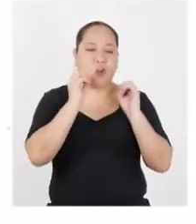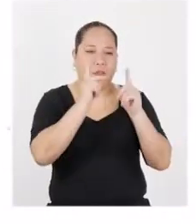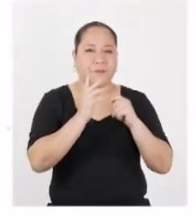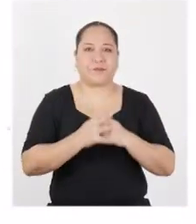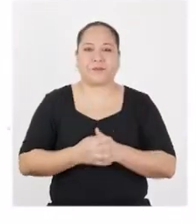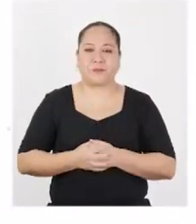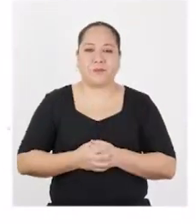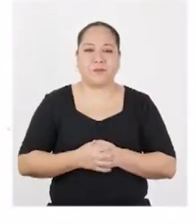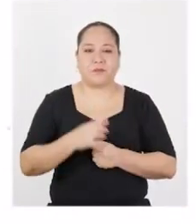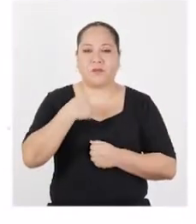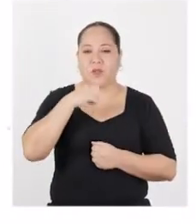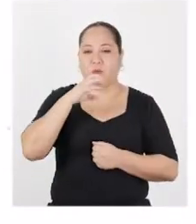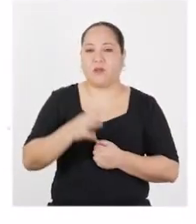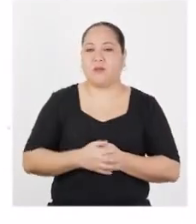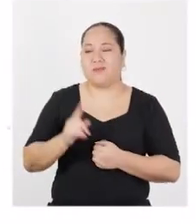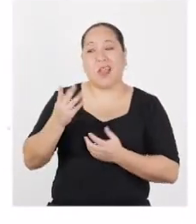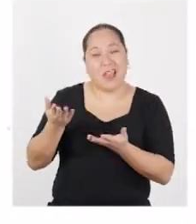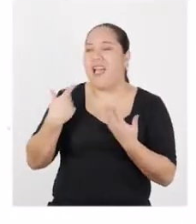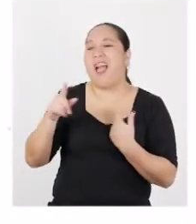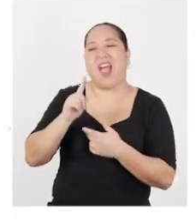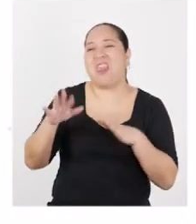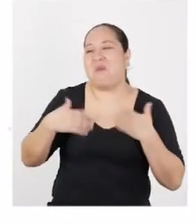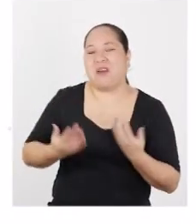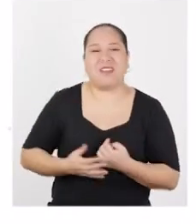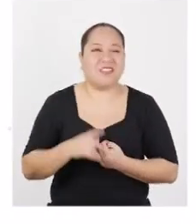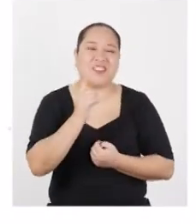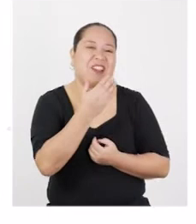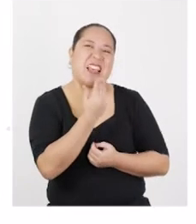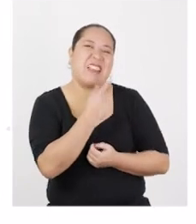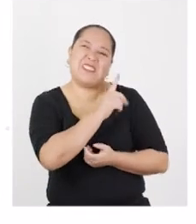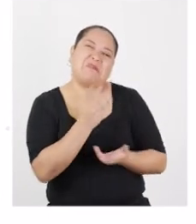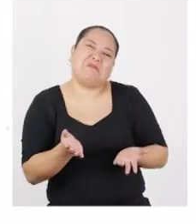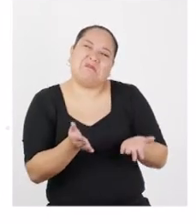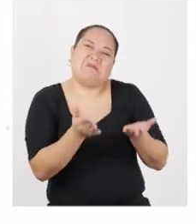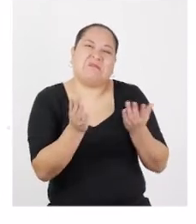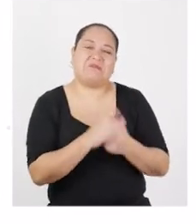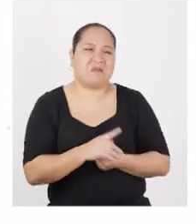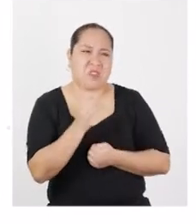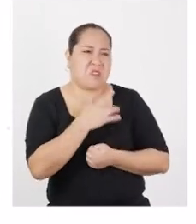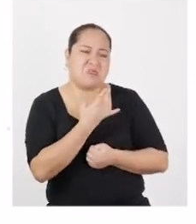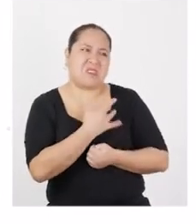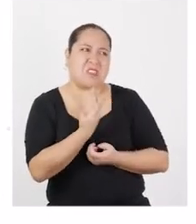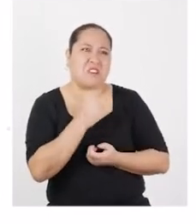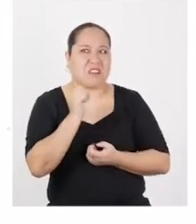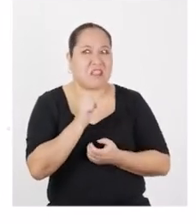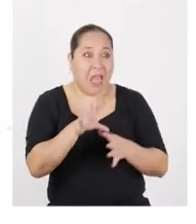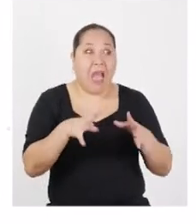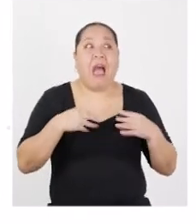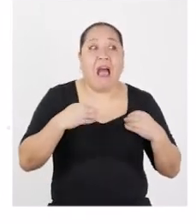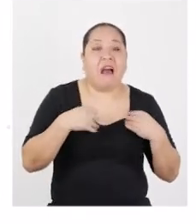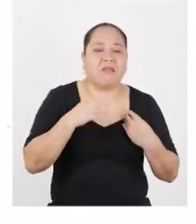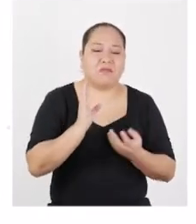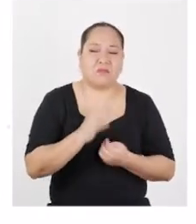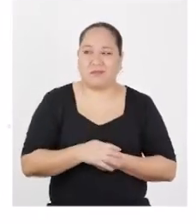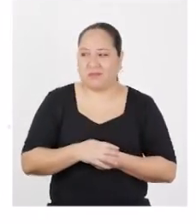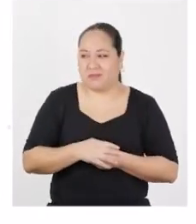Pues dale. Yo te puedo retar a que no te atreves. No, gracias. Eso no me motiva. Y no siento que tenga que atreverme a